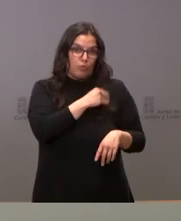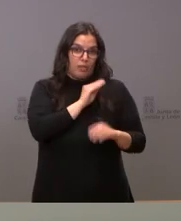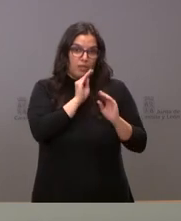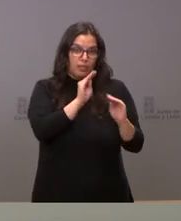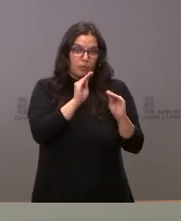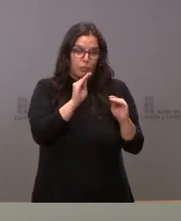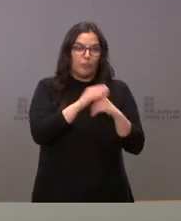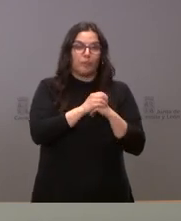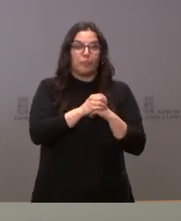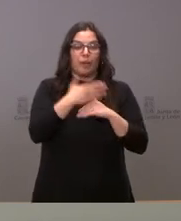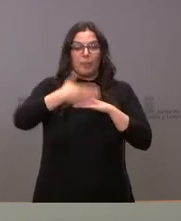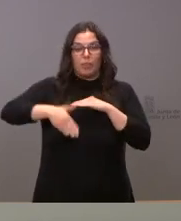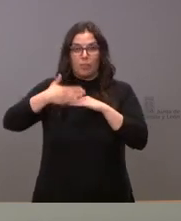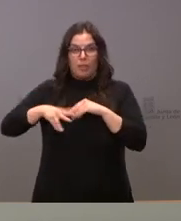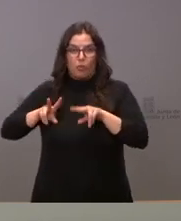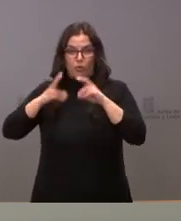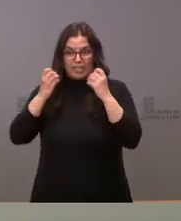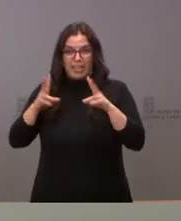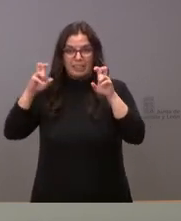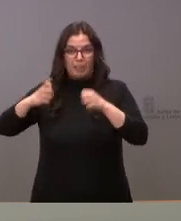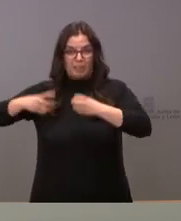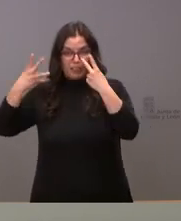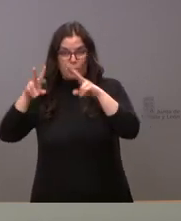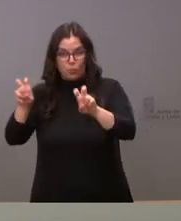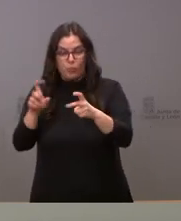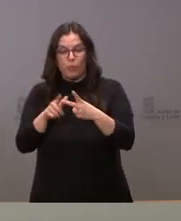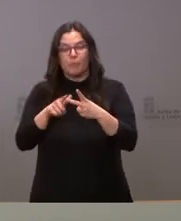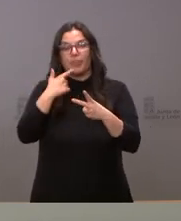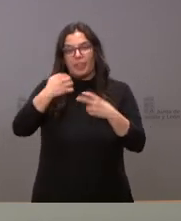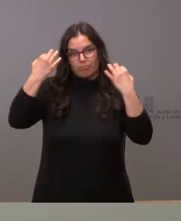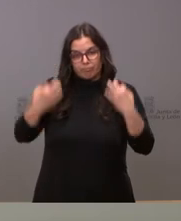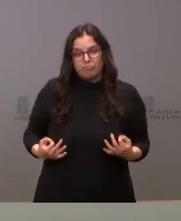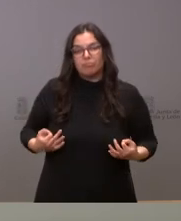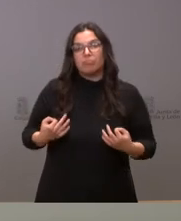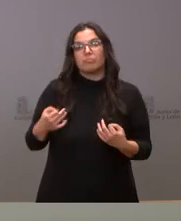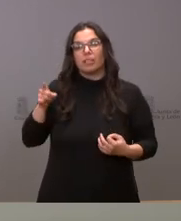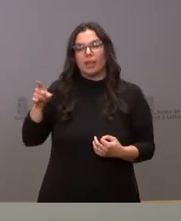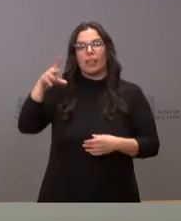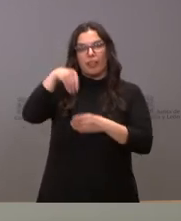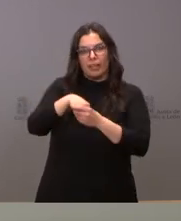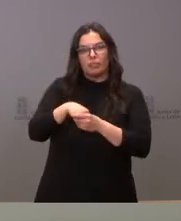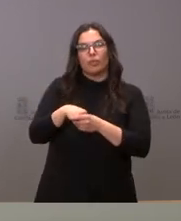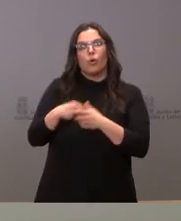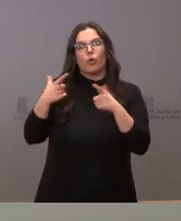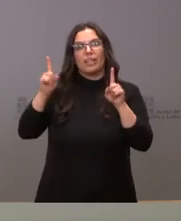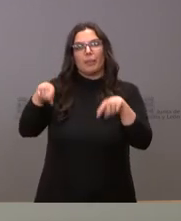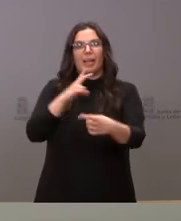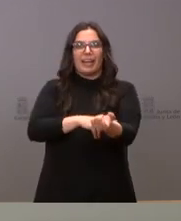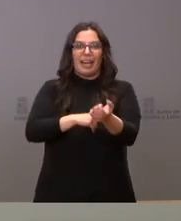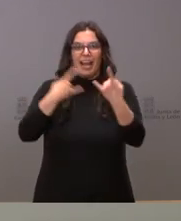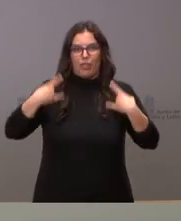cómo van los plazos de la nueva infraestructura y confirmarle que en la nueva infraestructura va prevista esta unidad de radioterapia